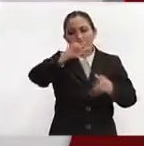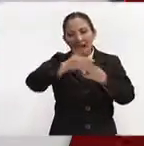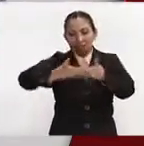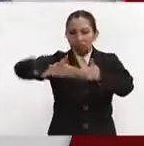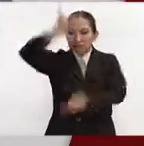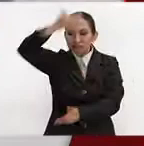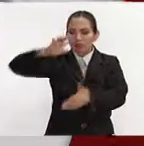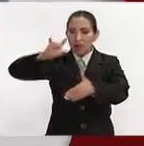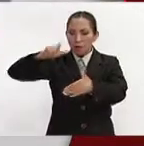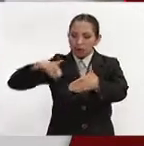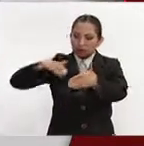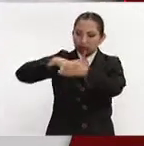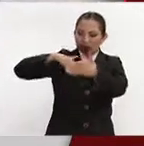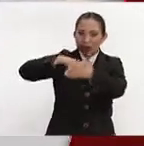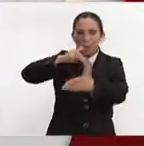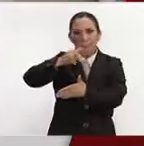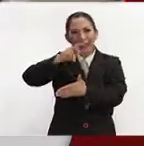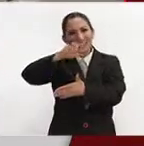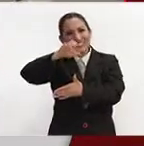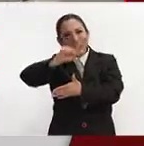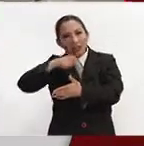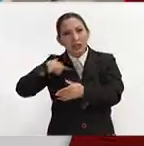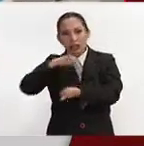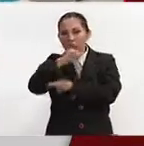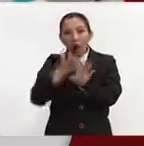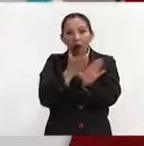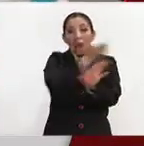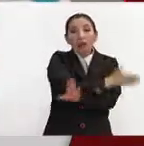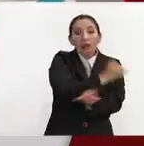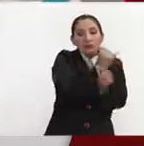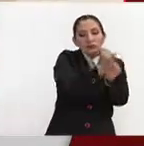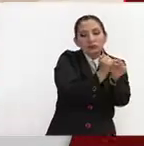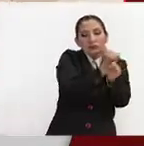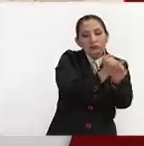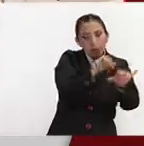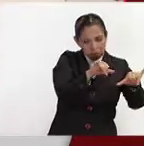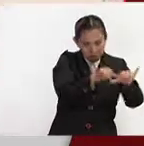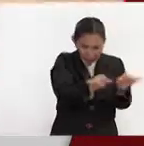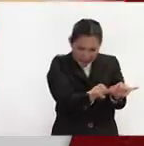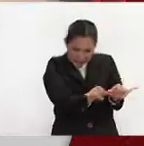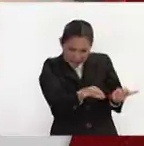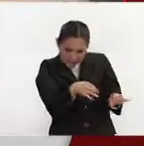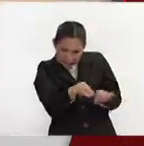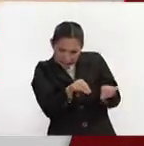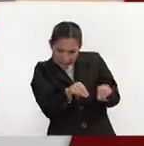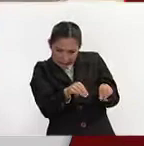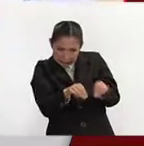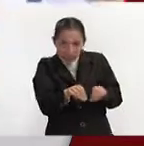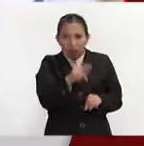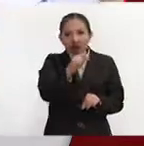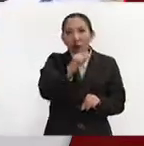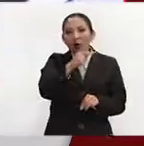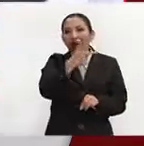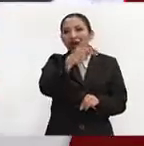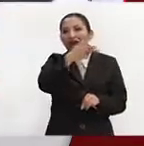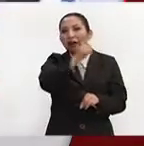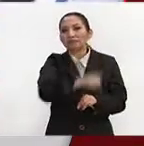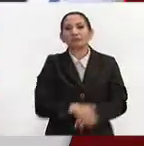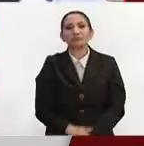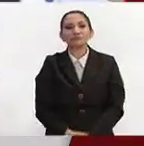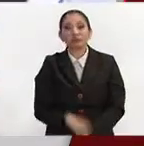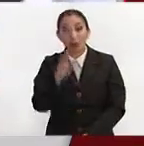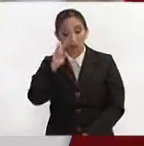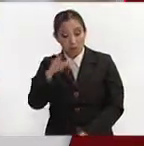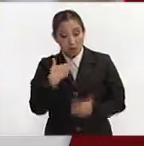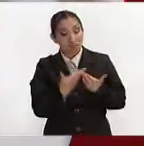presas. Y todo ello se estudia o se controla geométricamente por medio de ingeniería topográfica. Por lo que veo, la